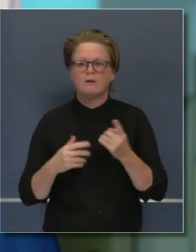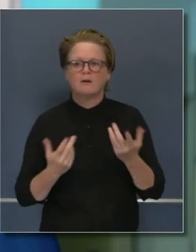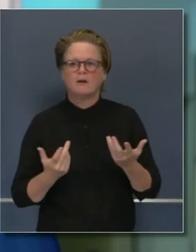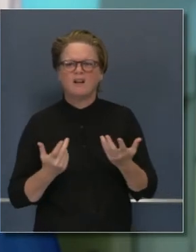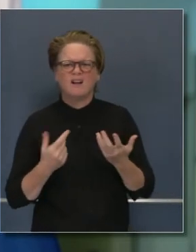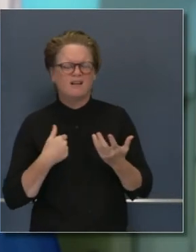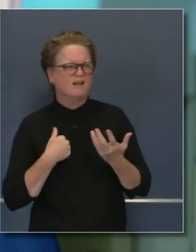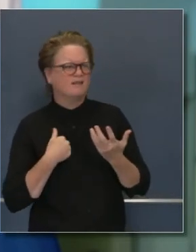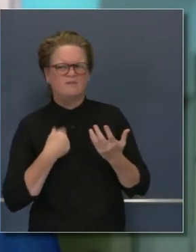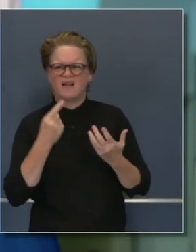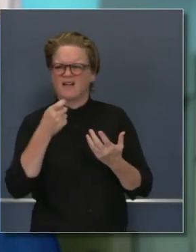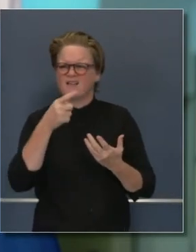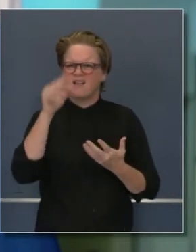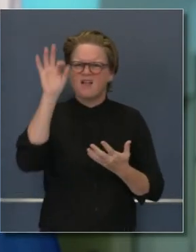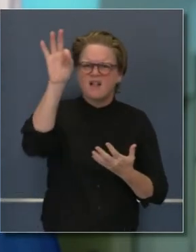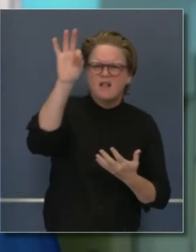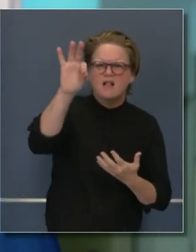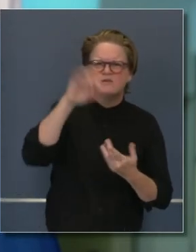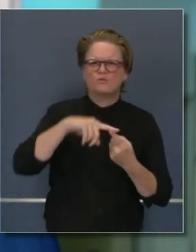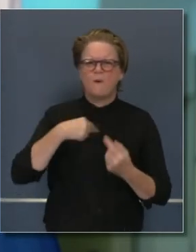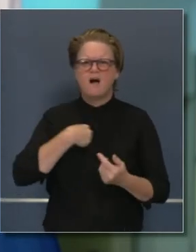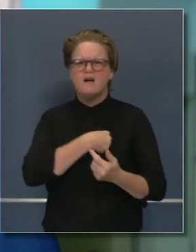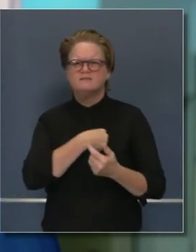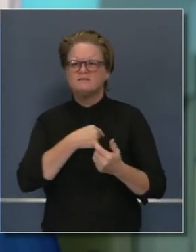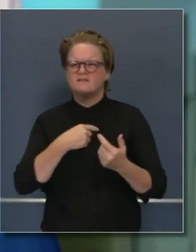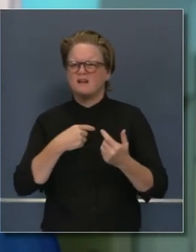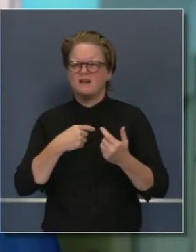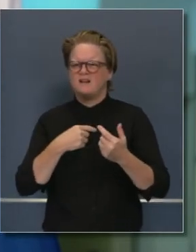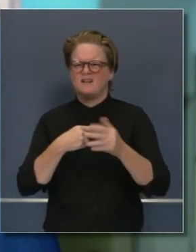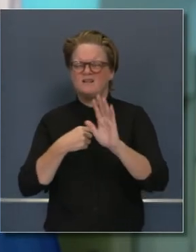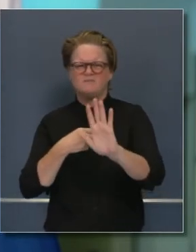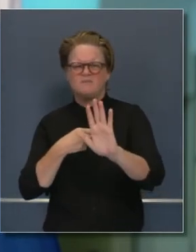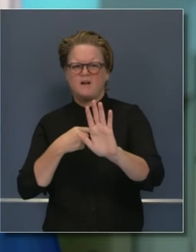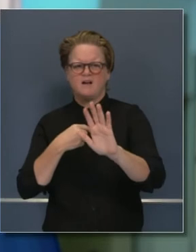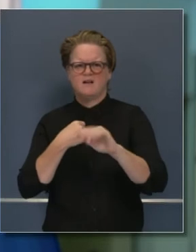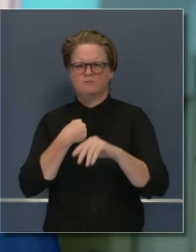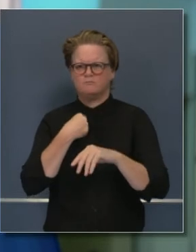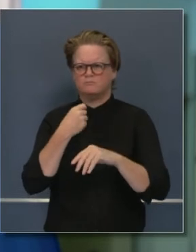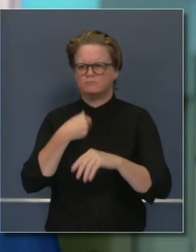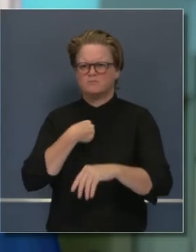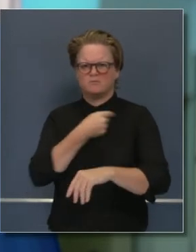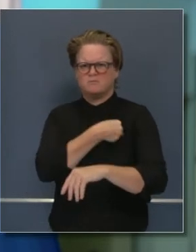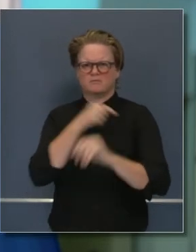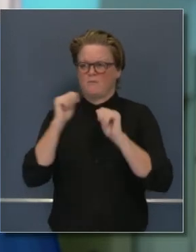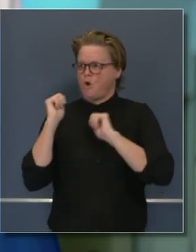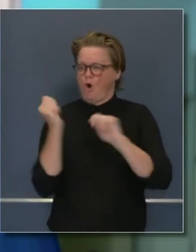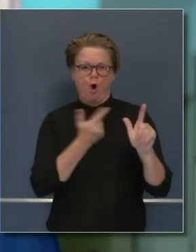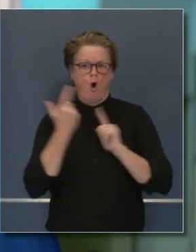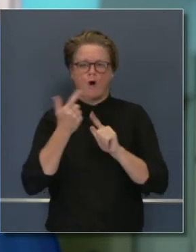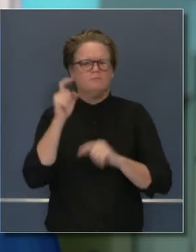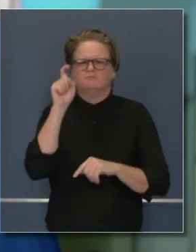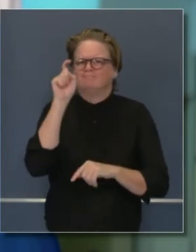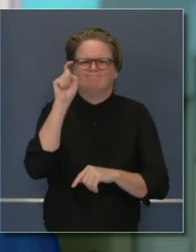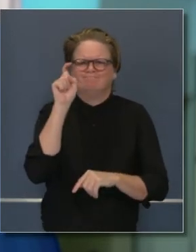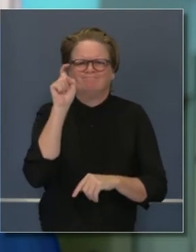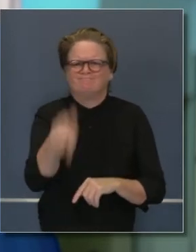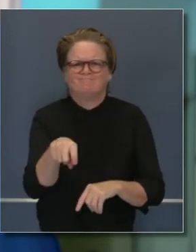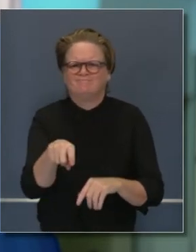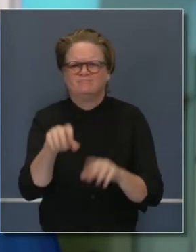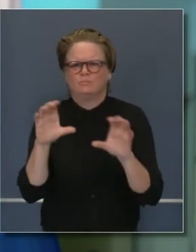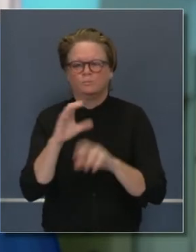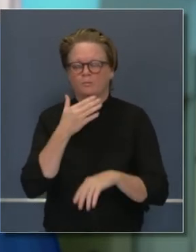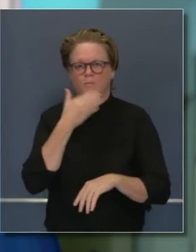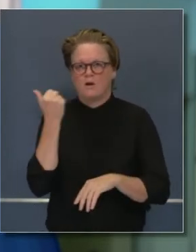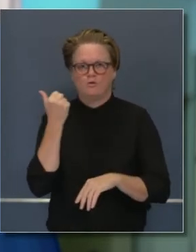lo que dije hace un momento fue que ya estaba yo equivocado, tengo que hacer más para modelar mejor comportamiento. Pero en relación a su pregunta sobre lo que no está